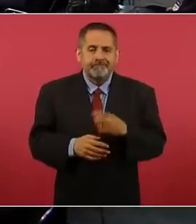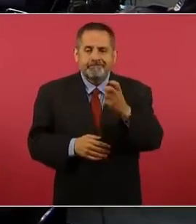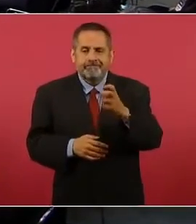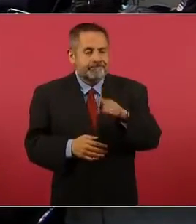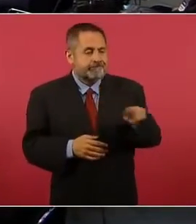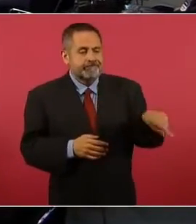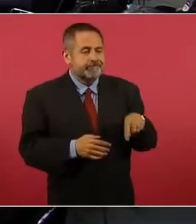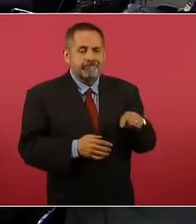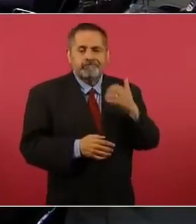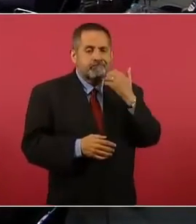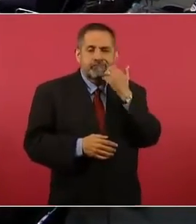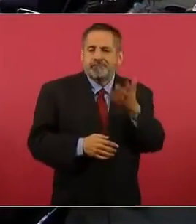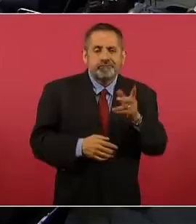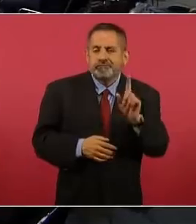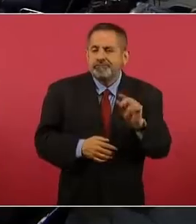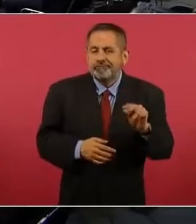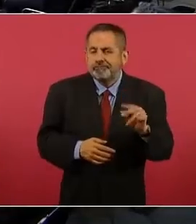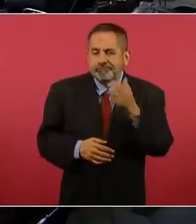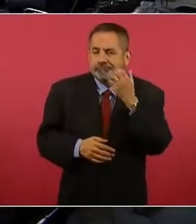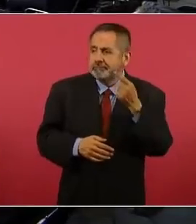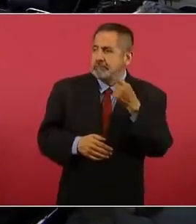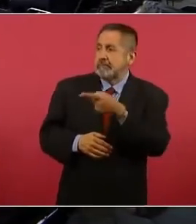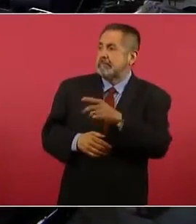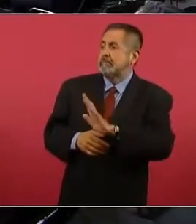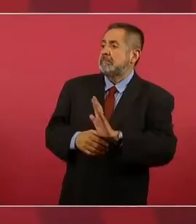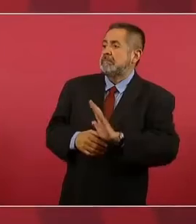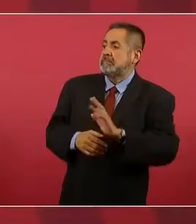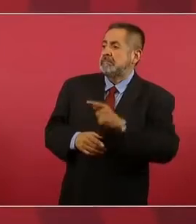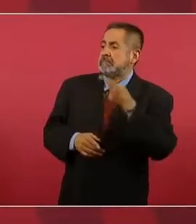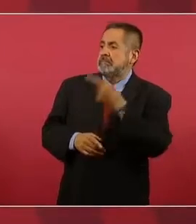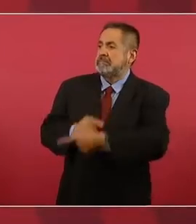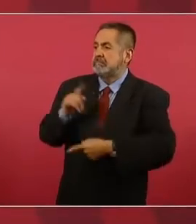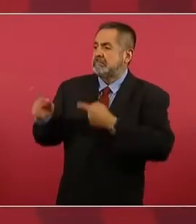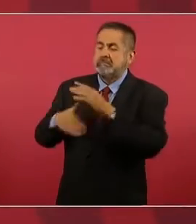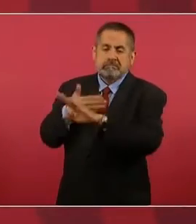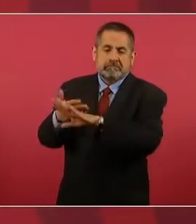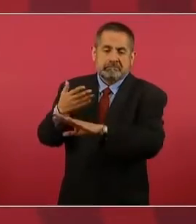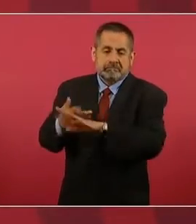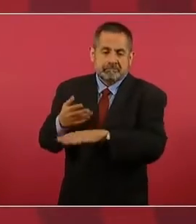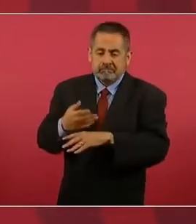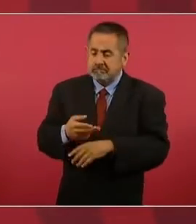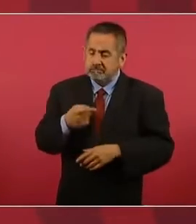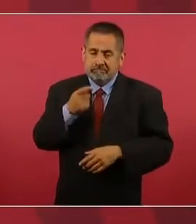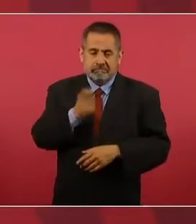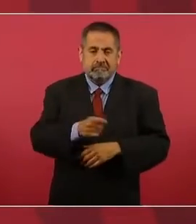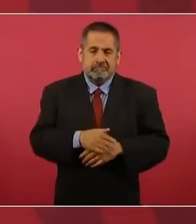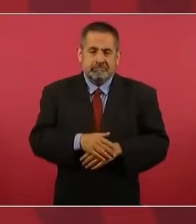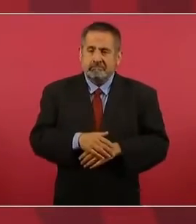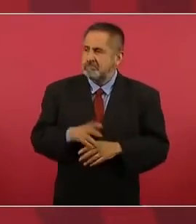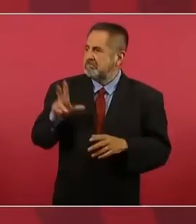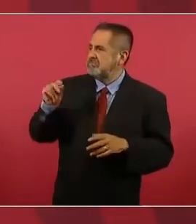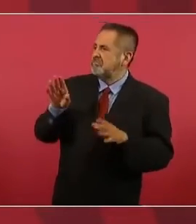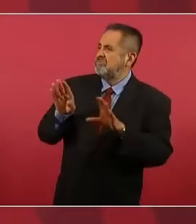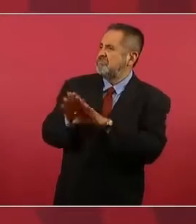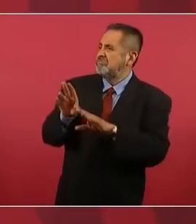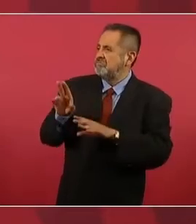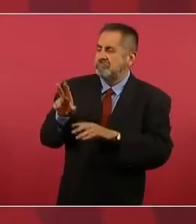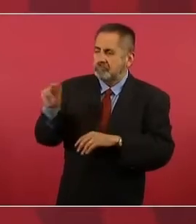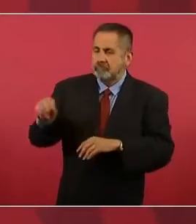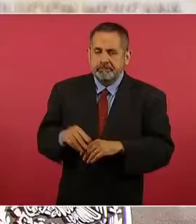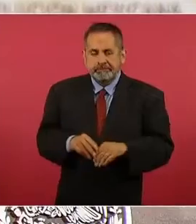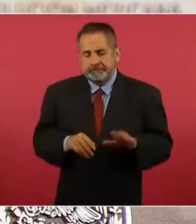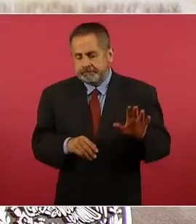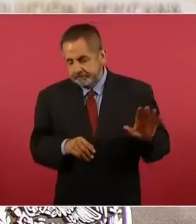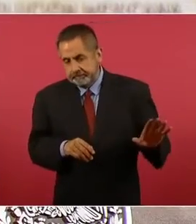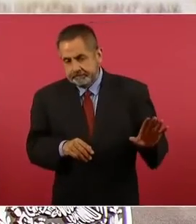y están bloqueando. Pero yo tengo